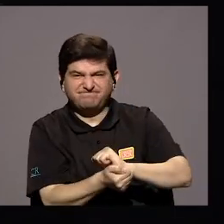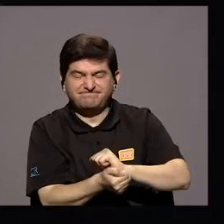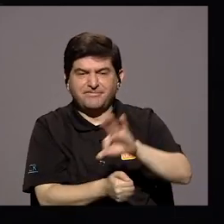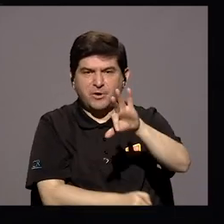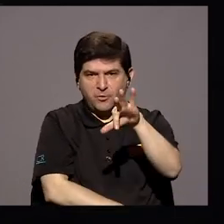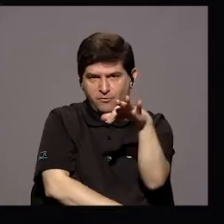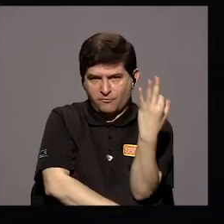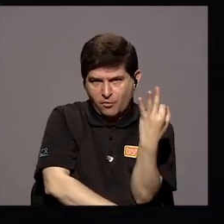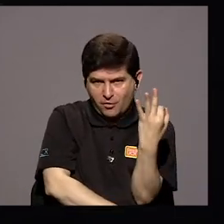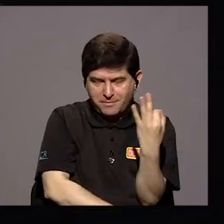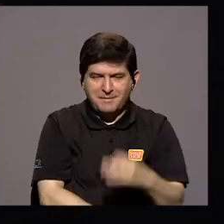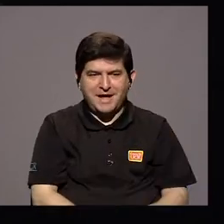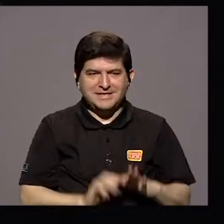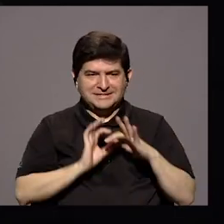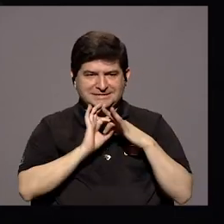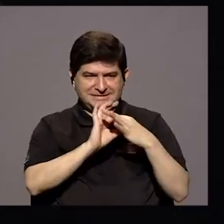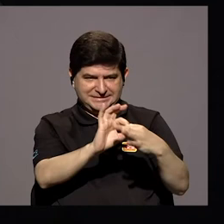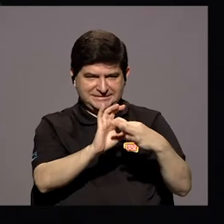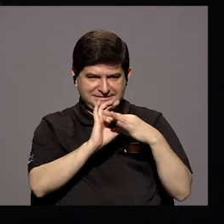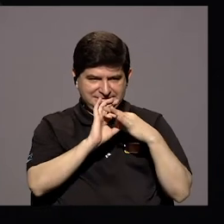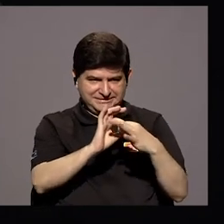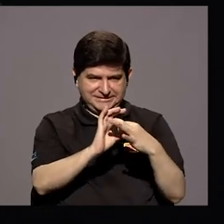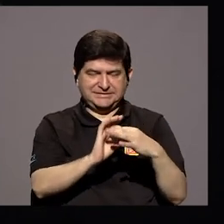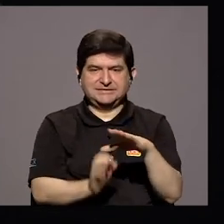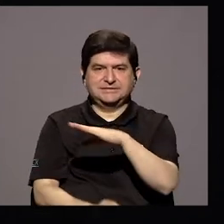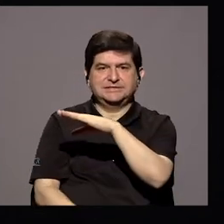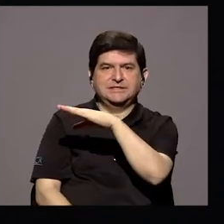Relación Y De